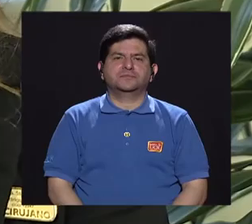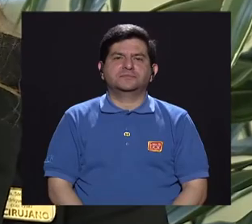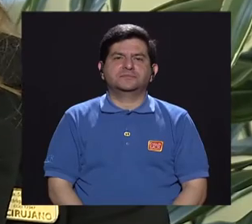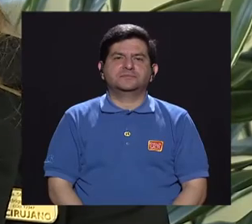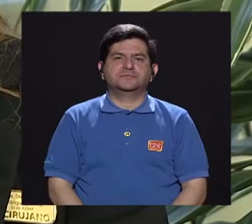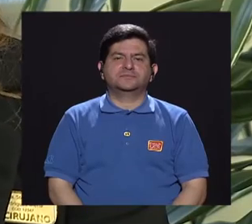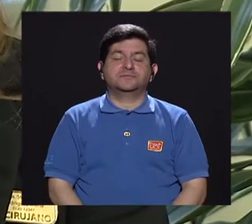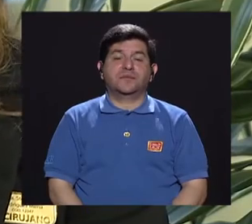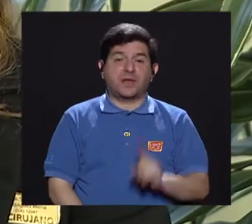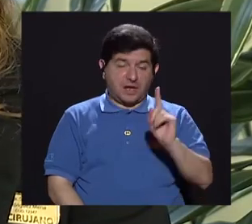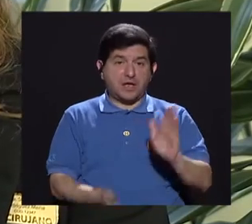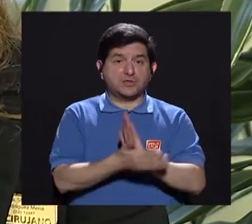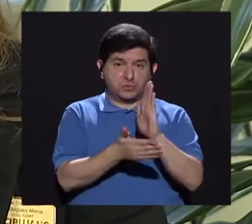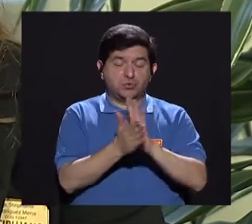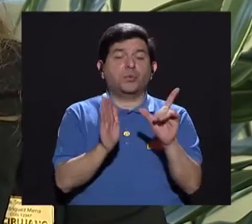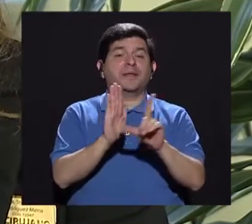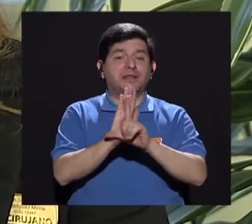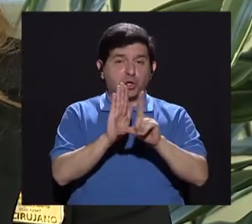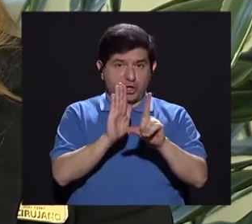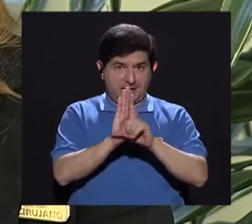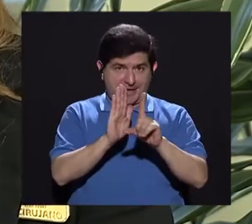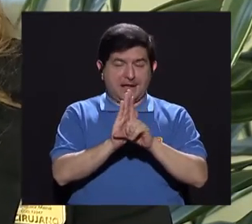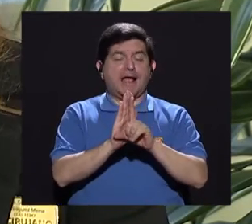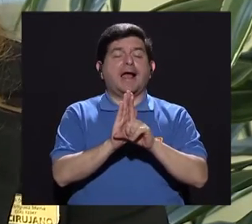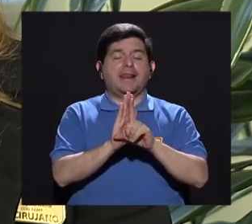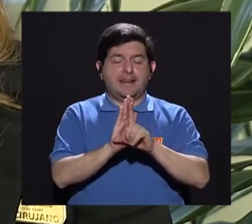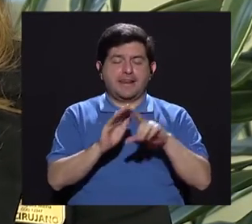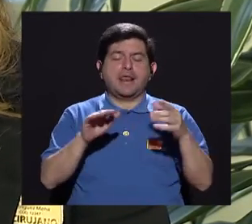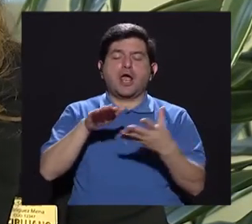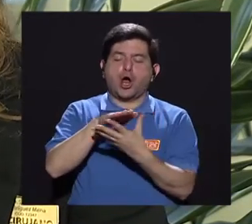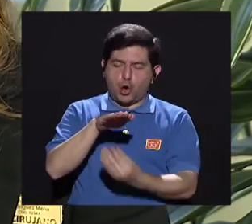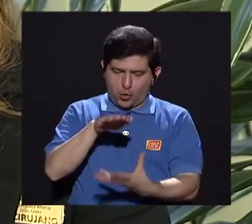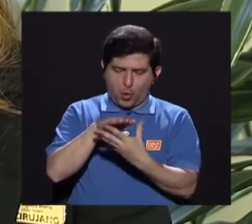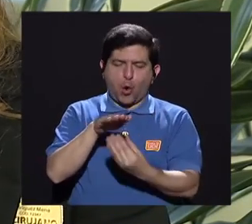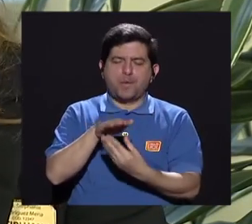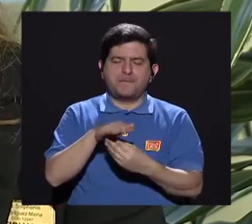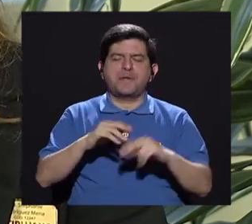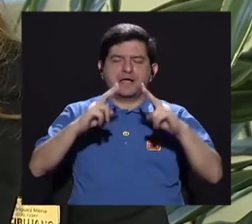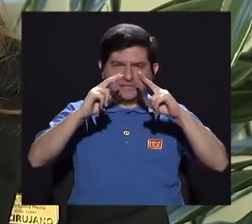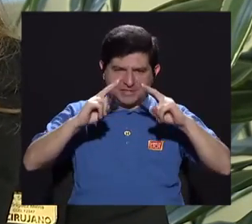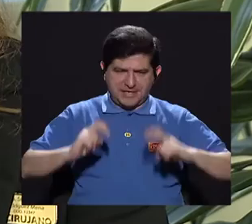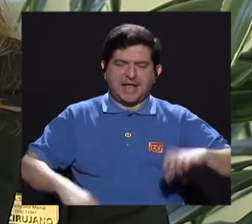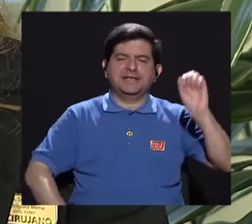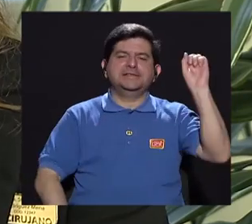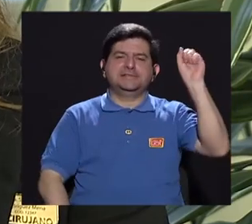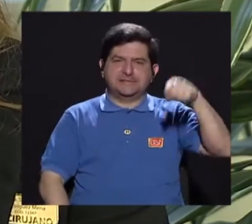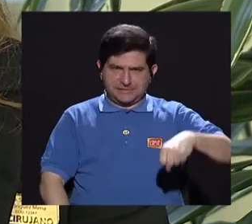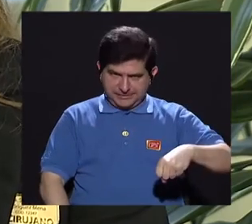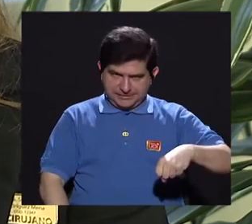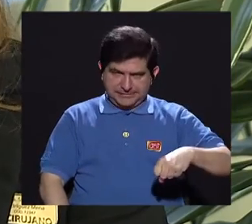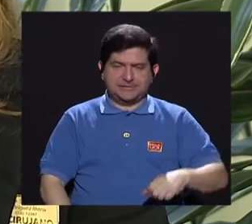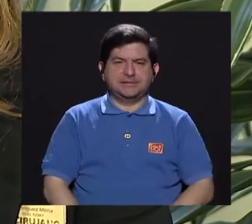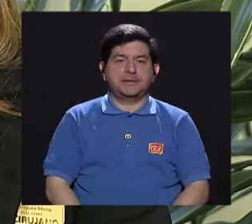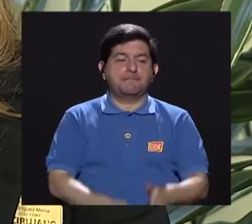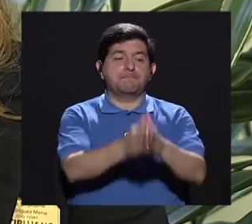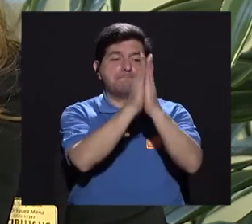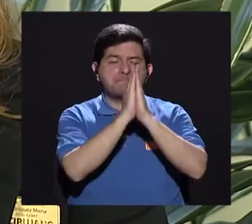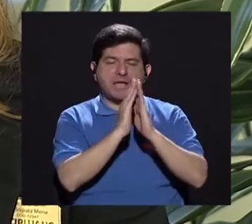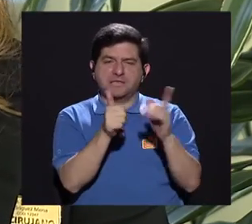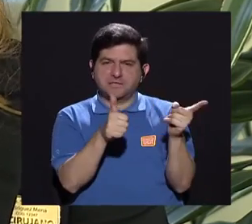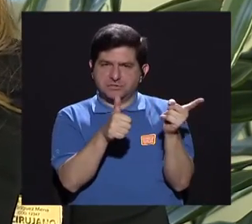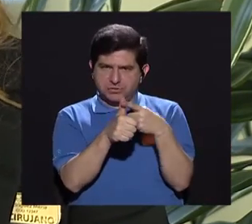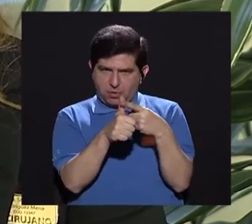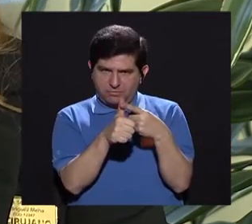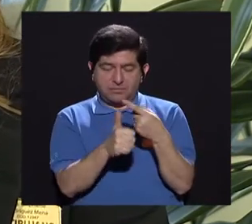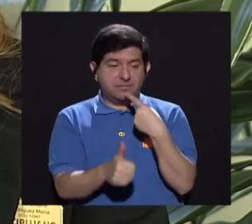es un documento legal, sí pueden sacarle copia a los exámenes mediante una solicitud,